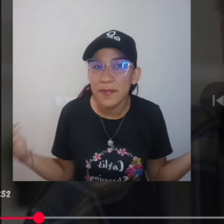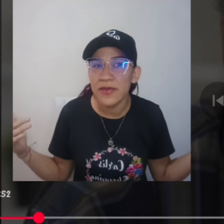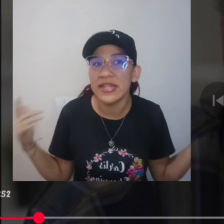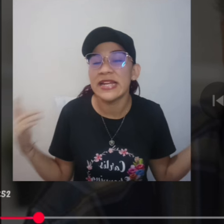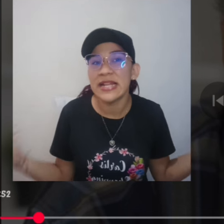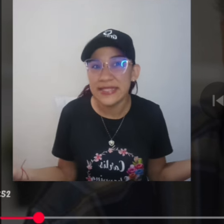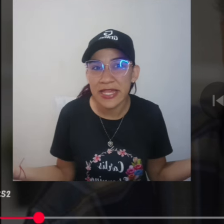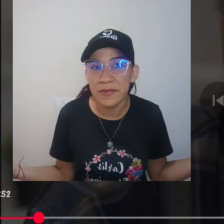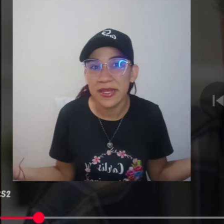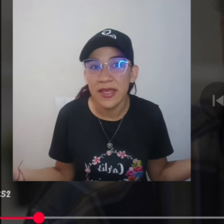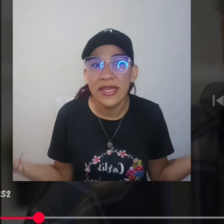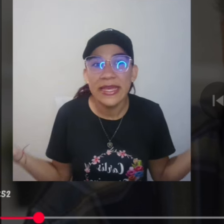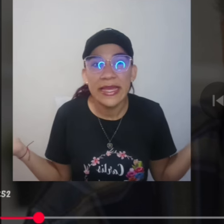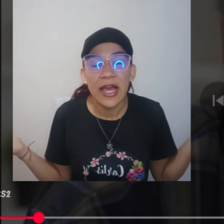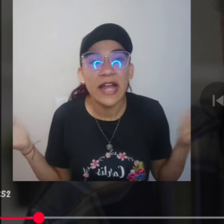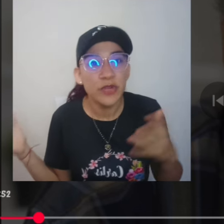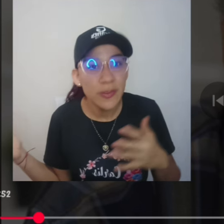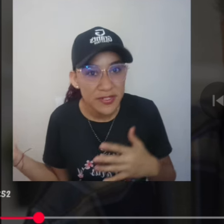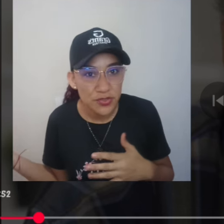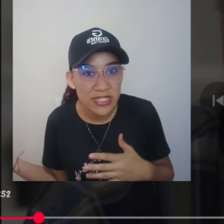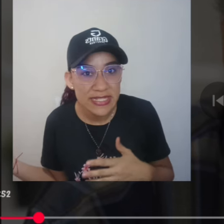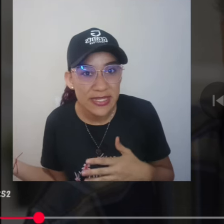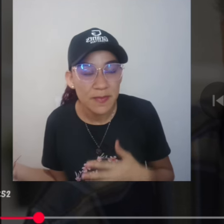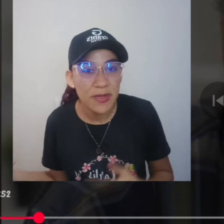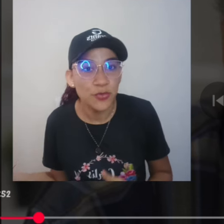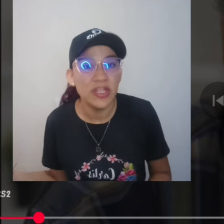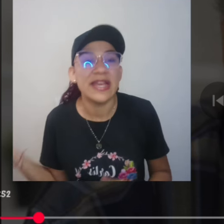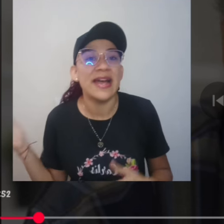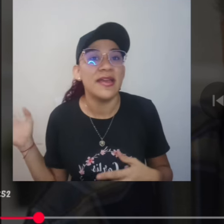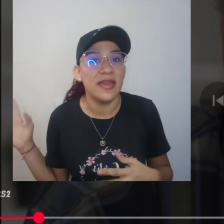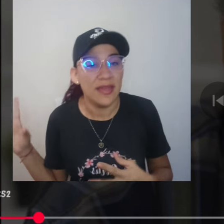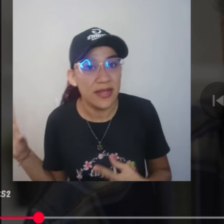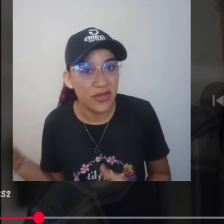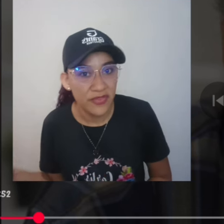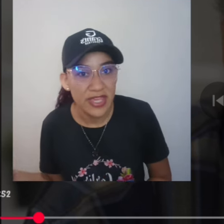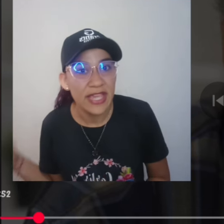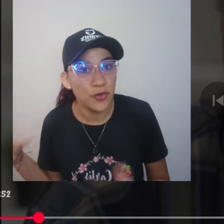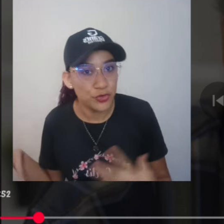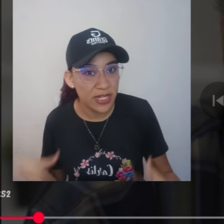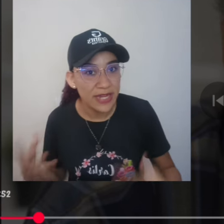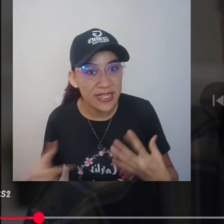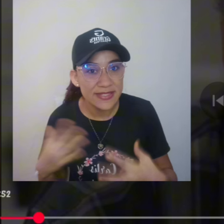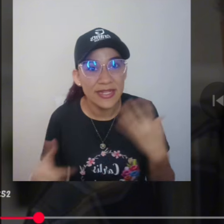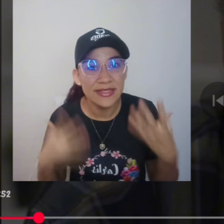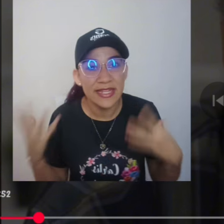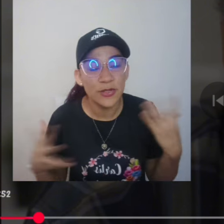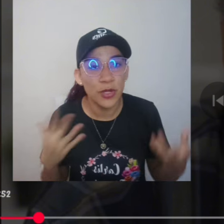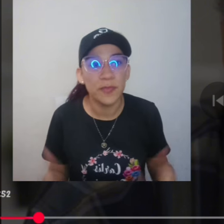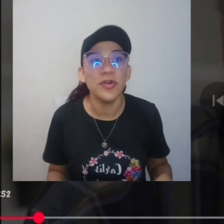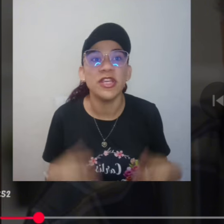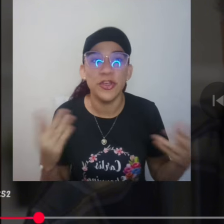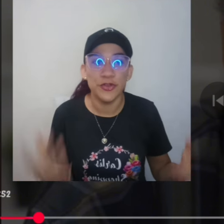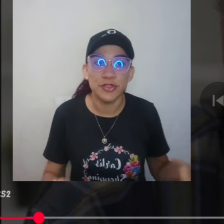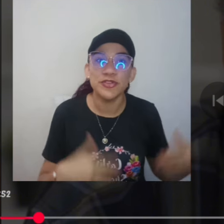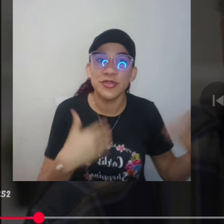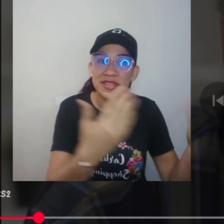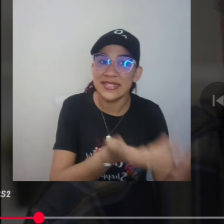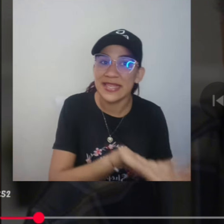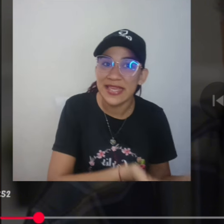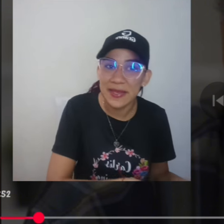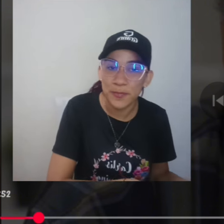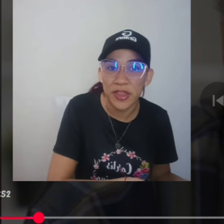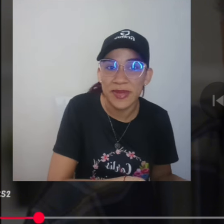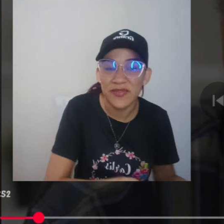¿Se puede prevenir el Alzheimer? Algunas personas dicen que perjudica el café en otras áreas del cuerpo y otros